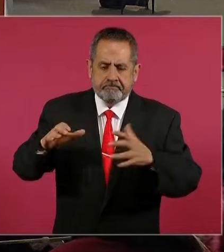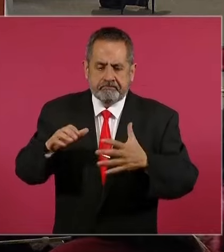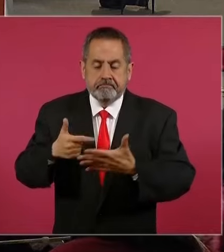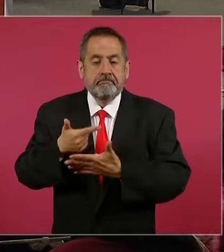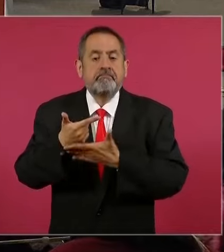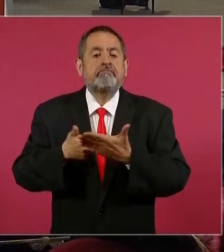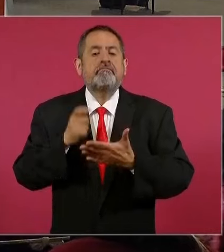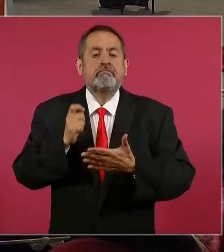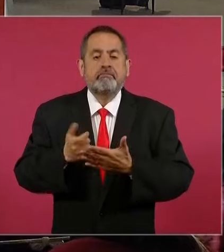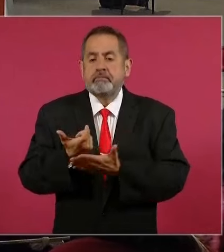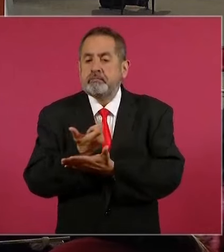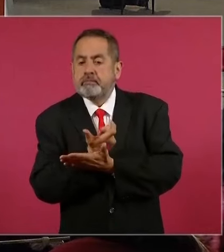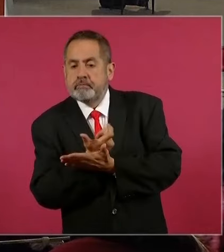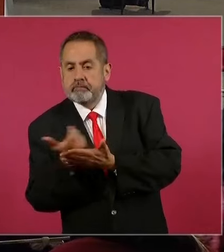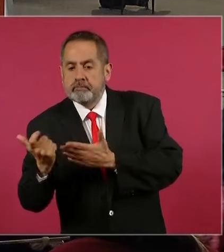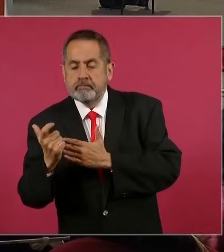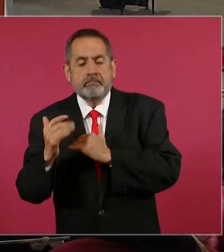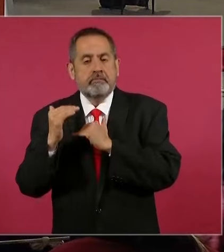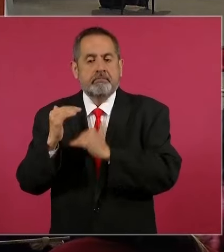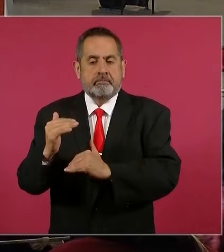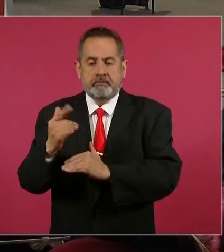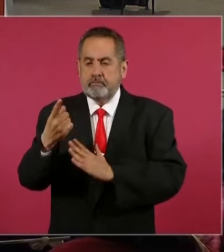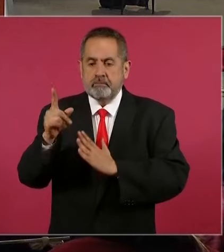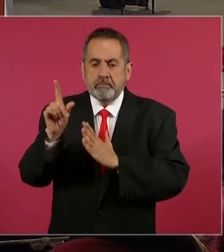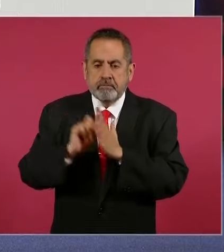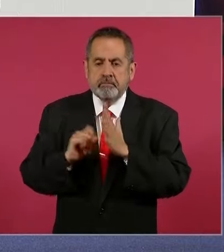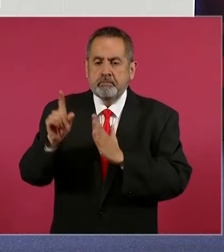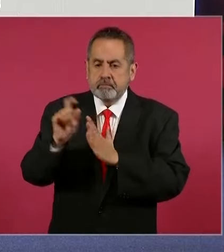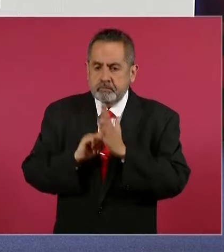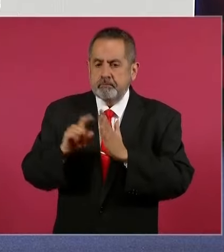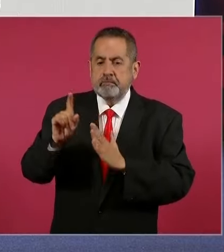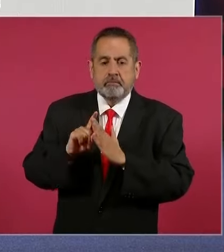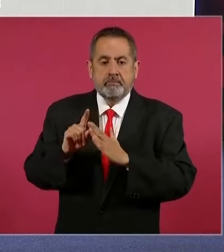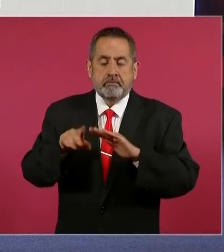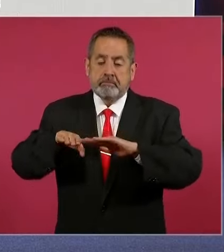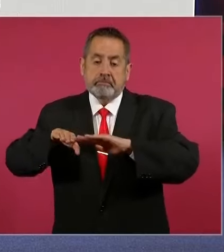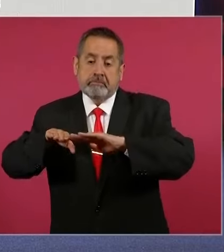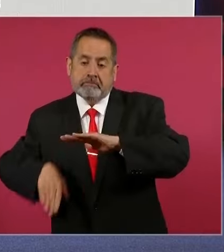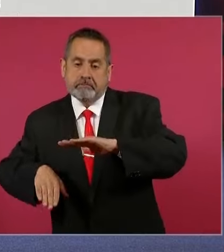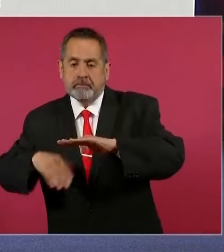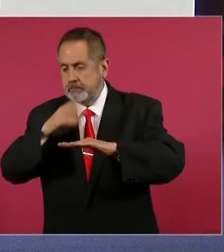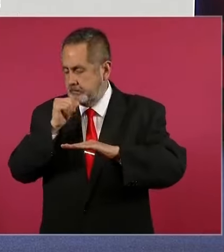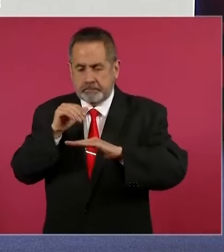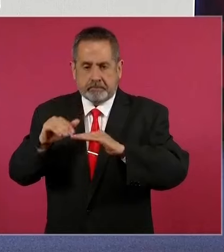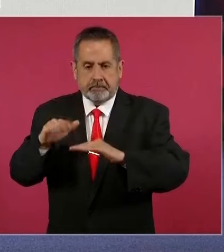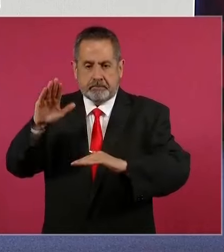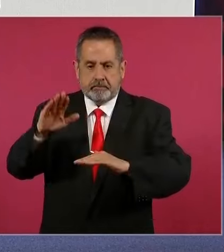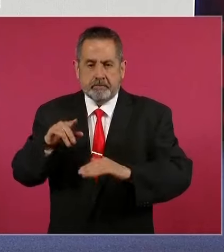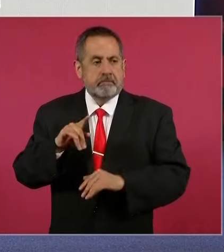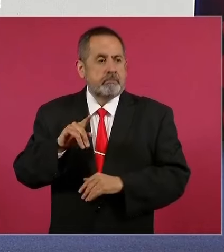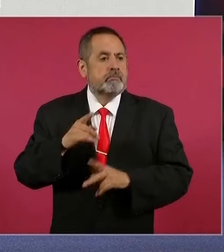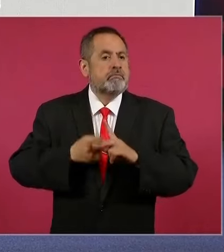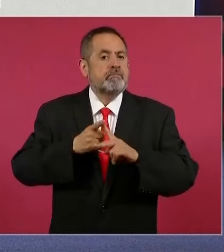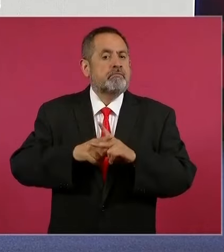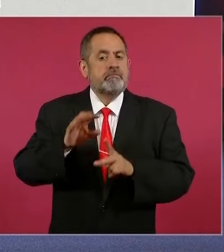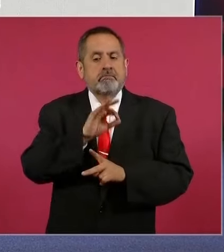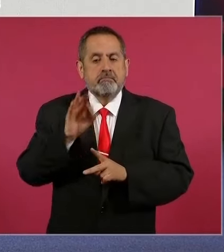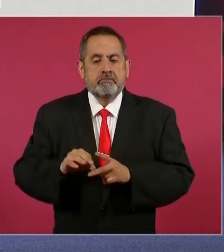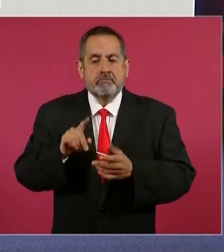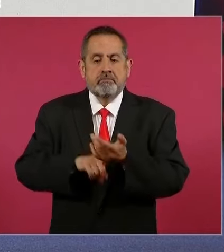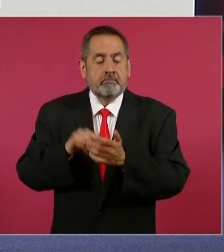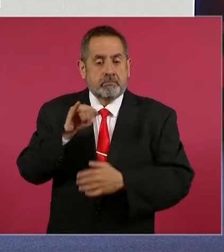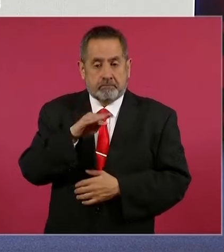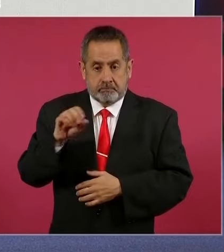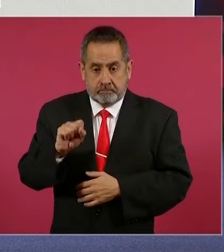salario mínimo mensual que no podrá ser inferior al promedio establecido en el Instituto